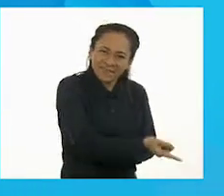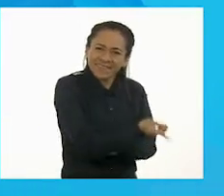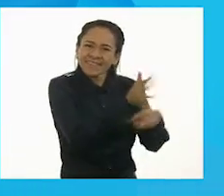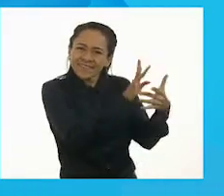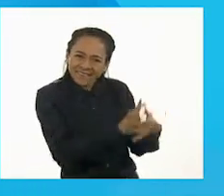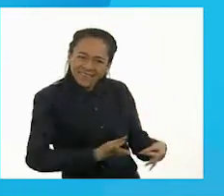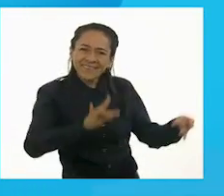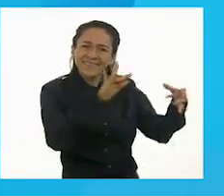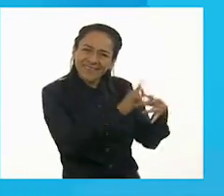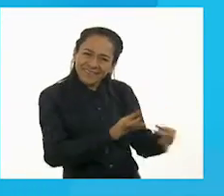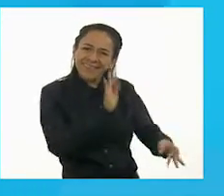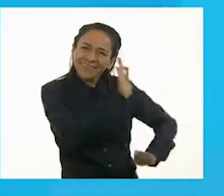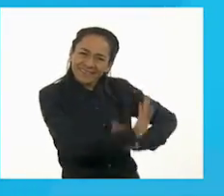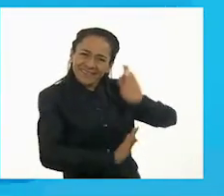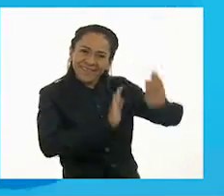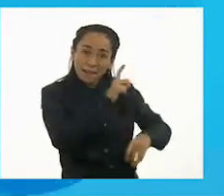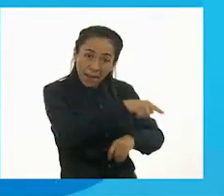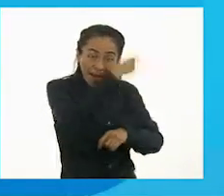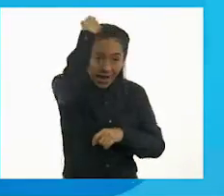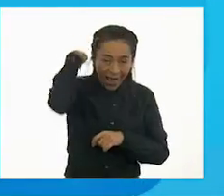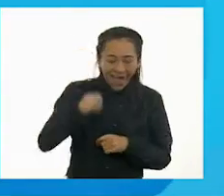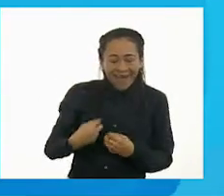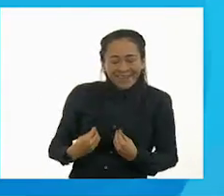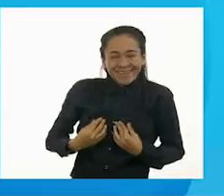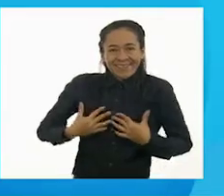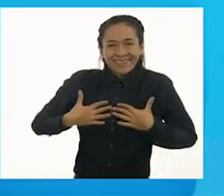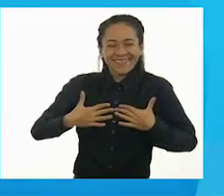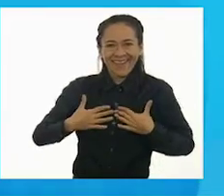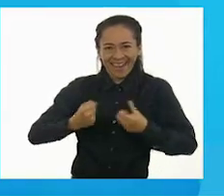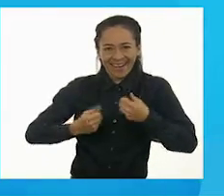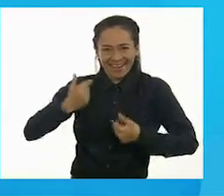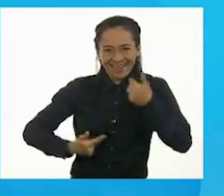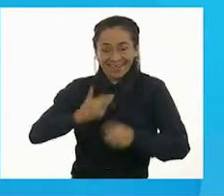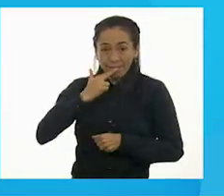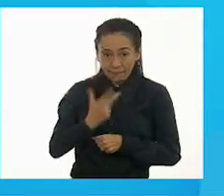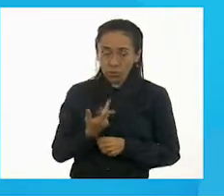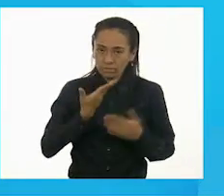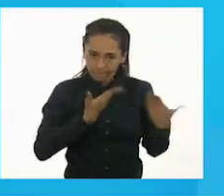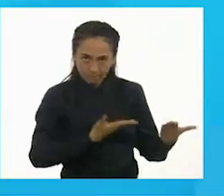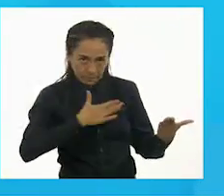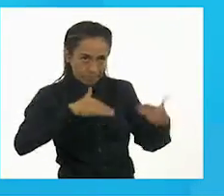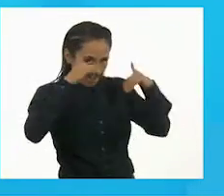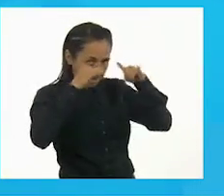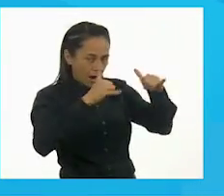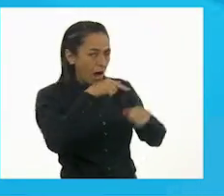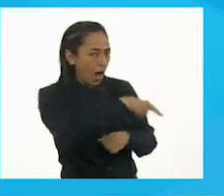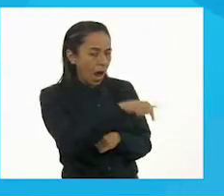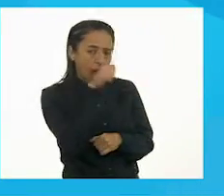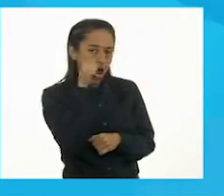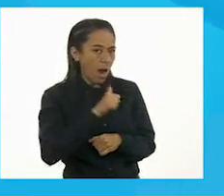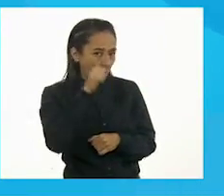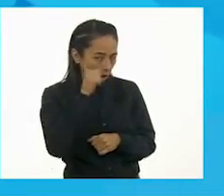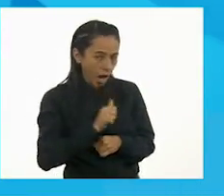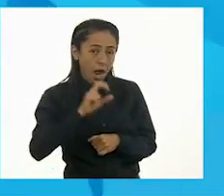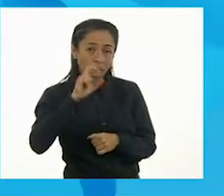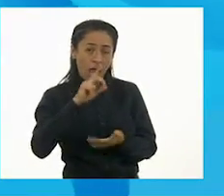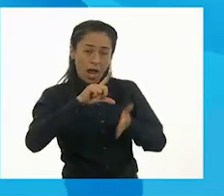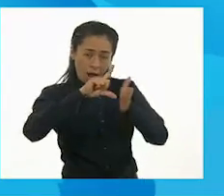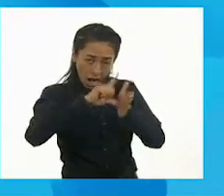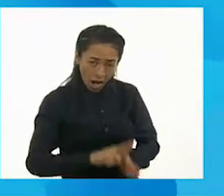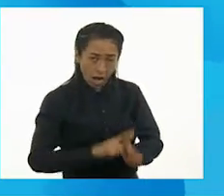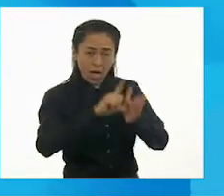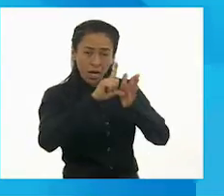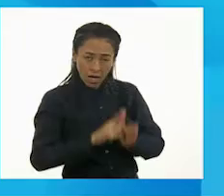leche. También les quiero comentar algo sobre mi vaca Clemencia. Ella toma 30 litros de agua al día.